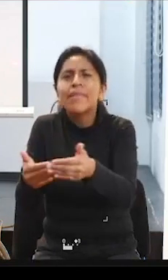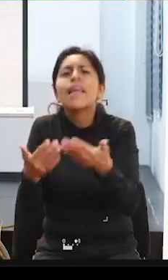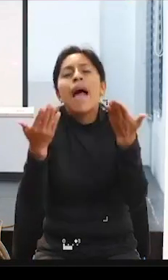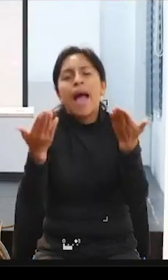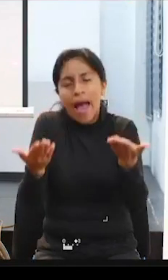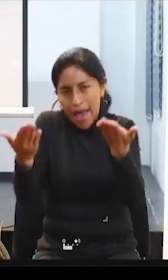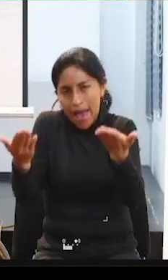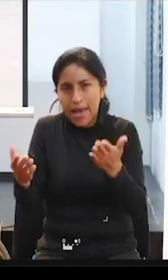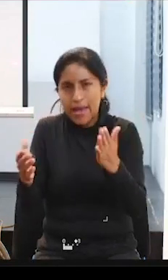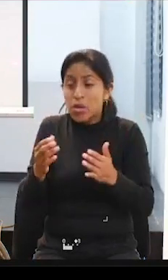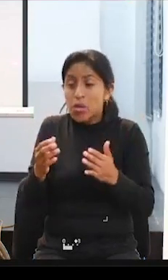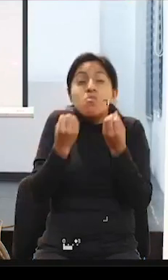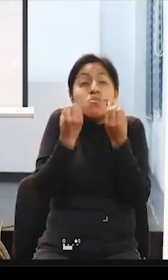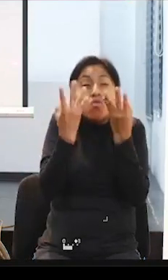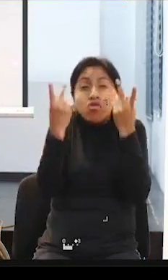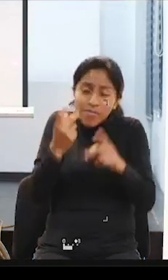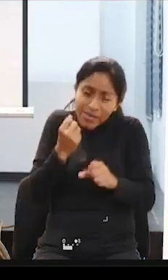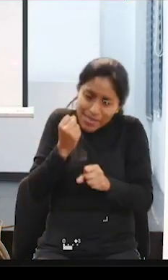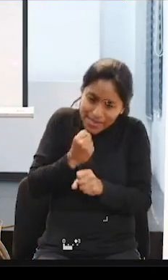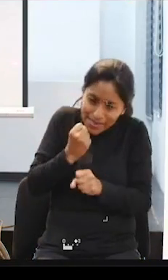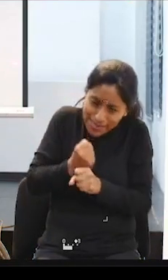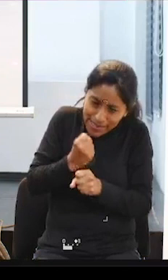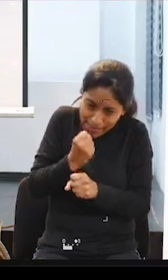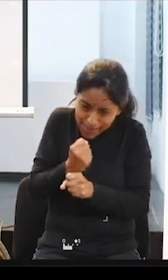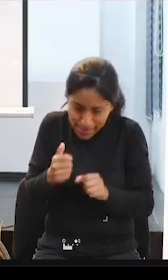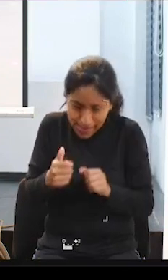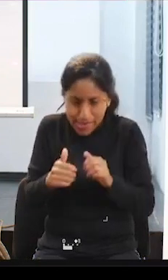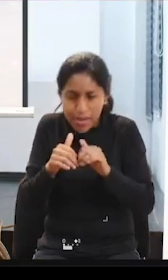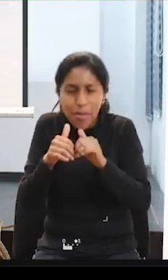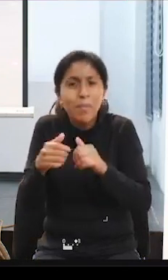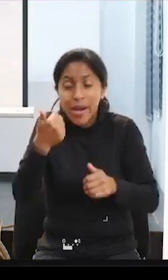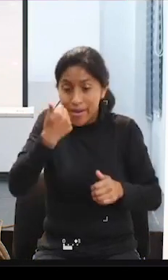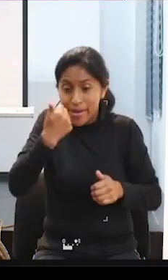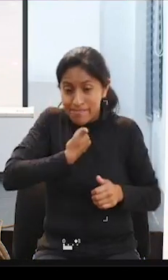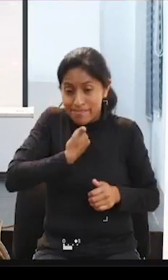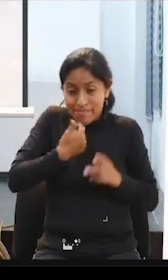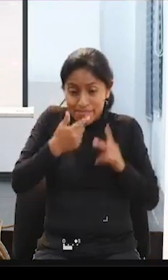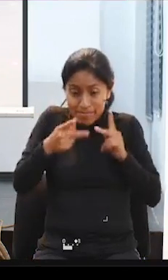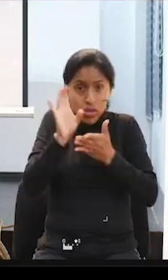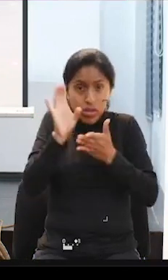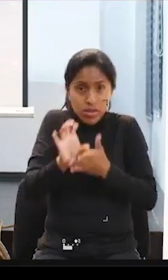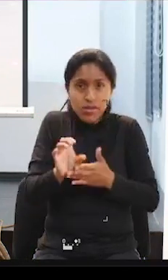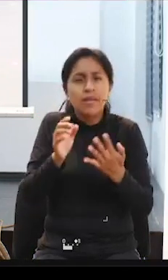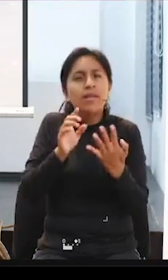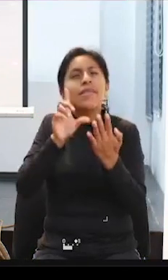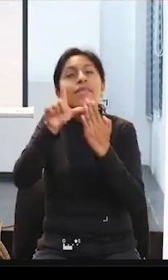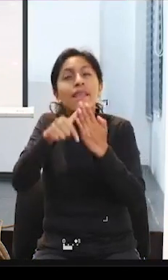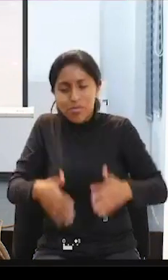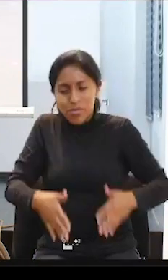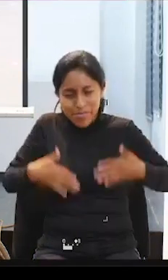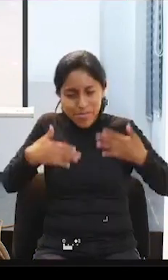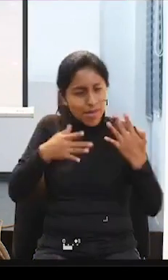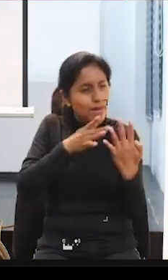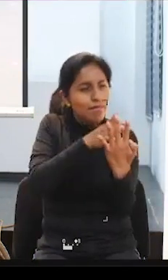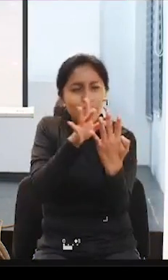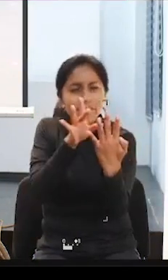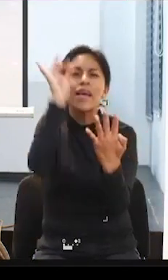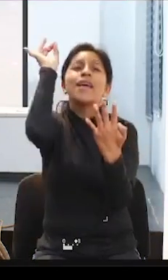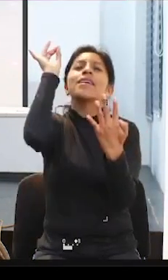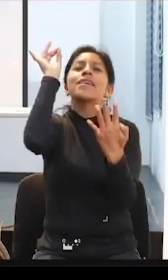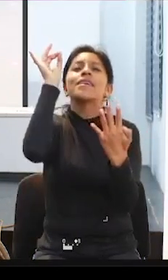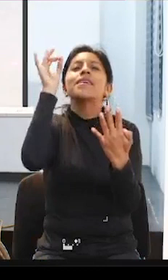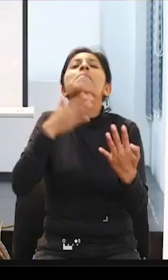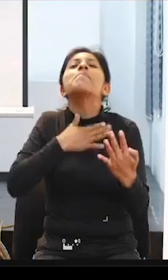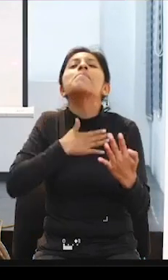un día todas las personas puedan elegir cómo quieren vivir. Es así que vamos a presentar a nuestras